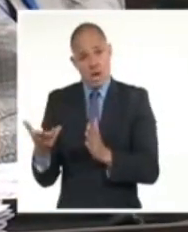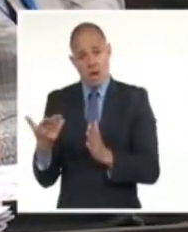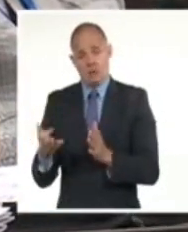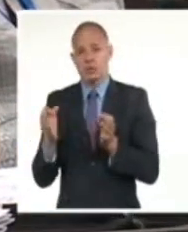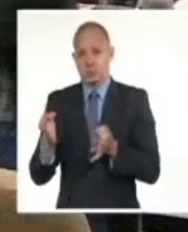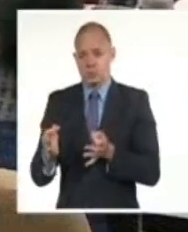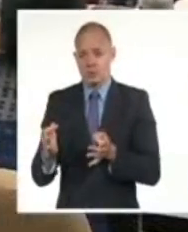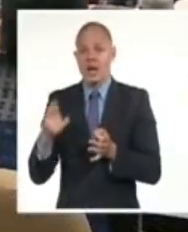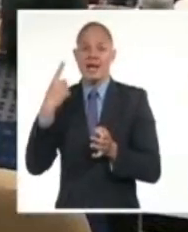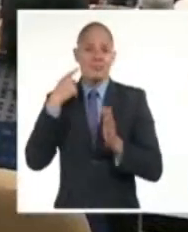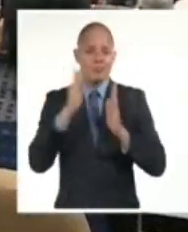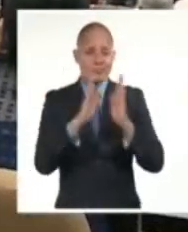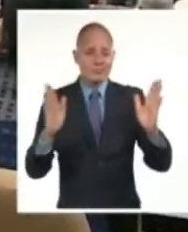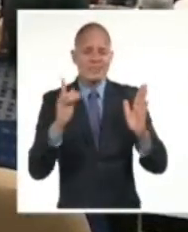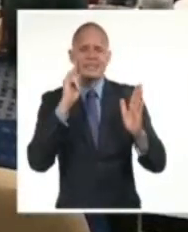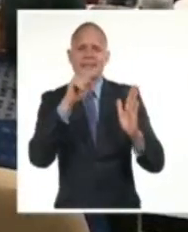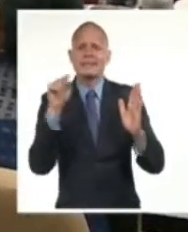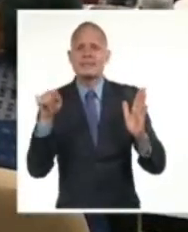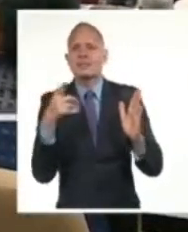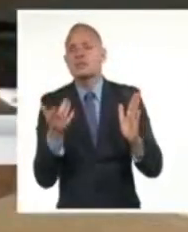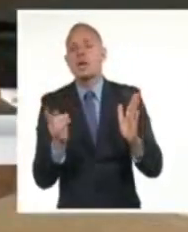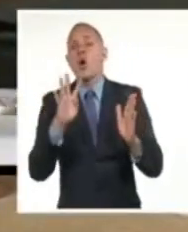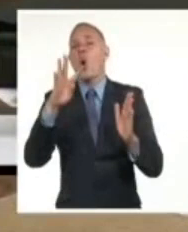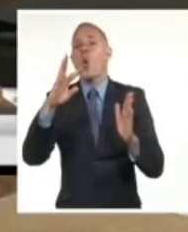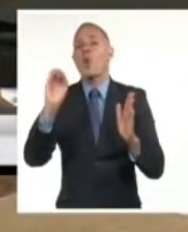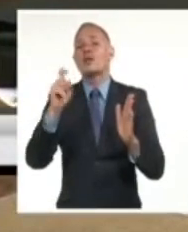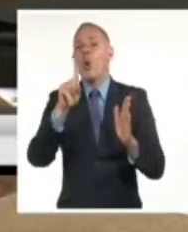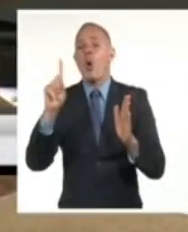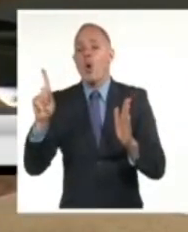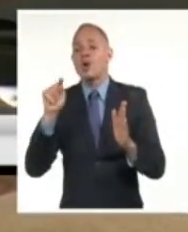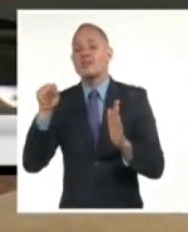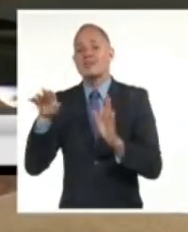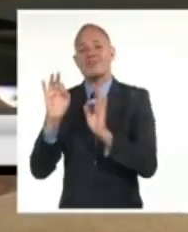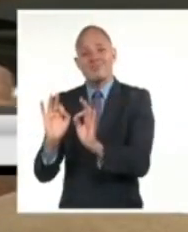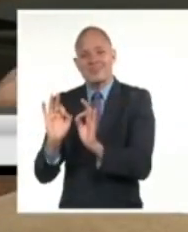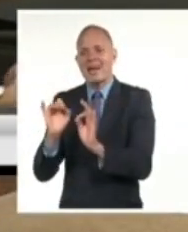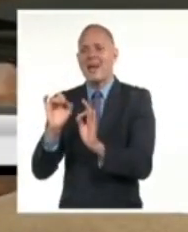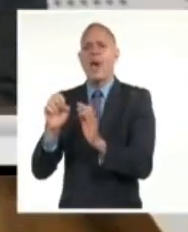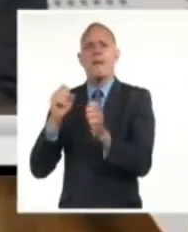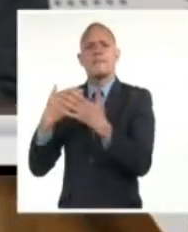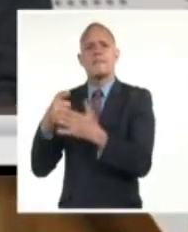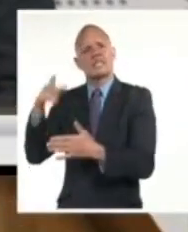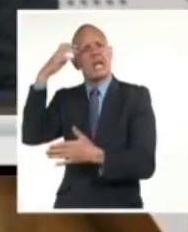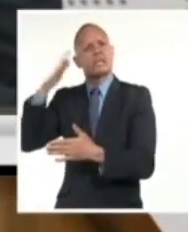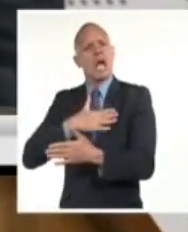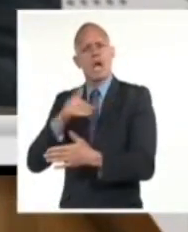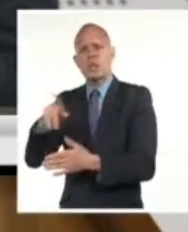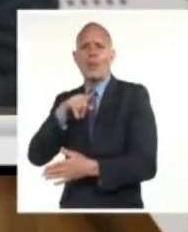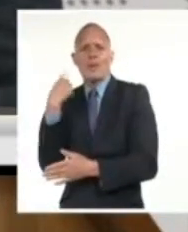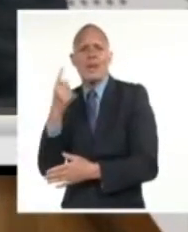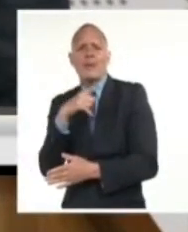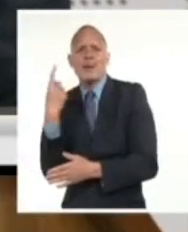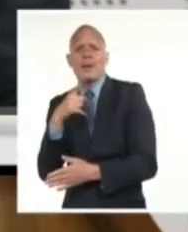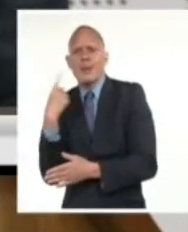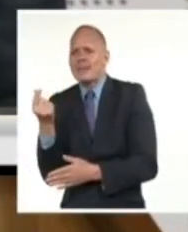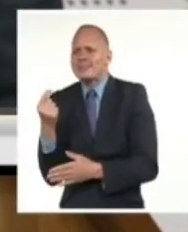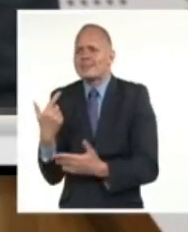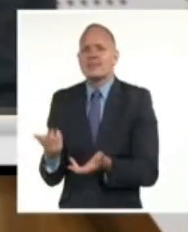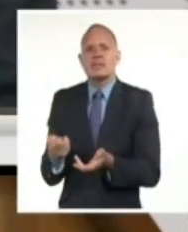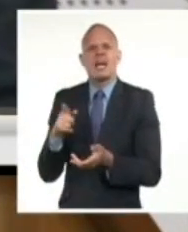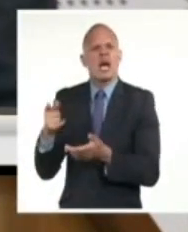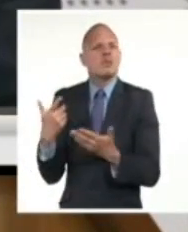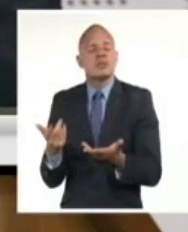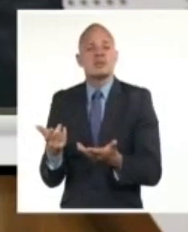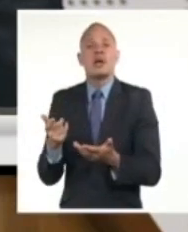cuenta que en el periodo se cuantifican 411 empresas con pérdidas por 5.047 millones de pesos.